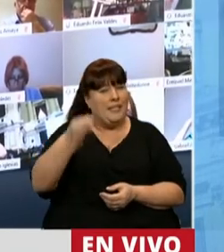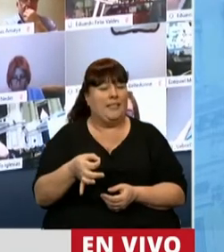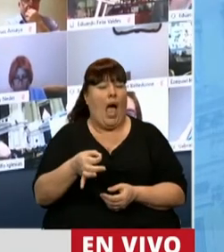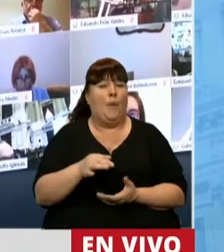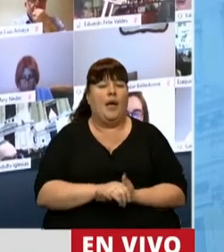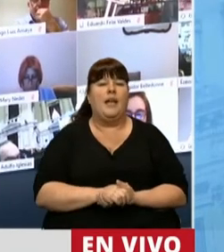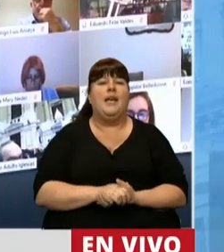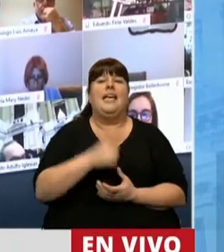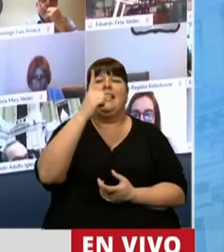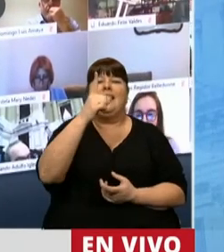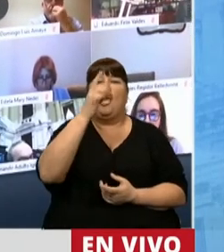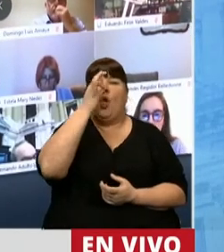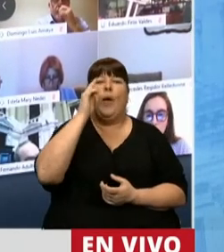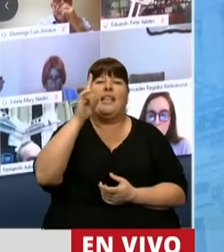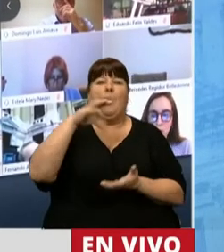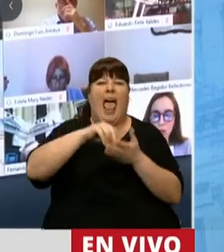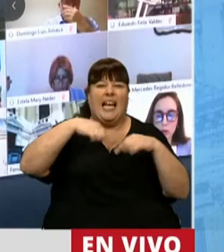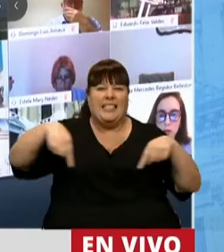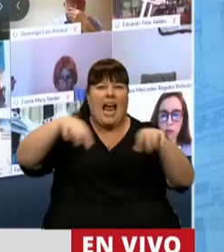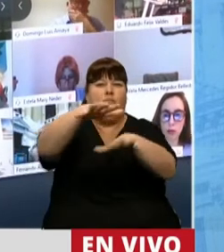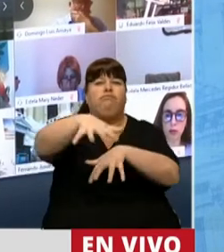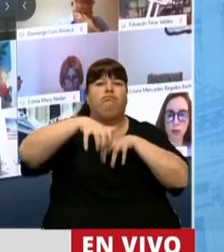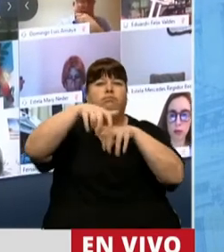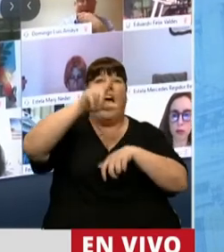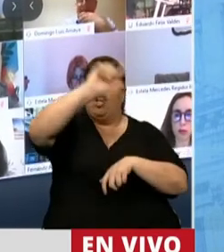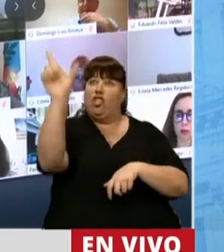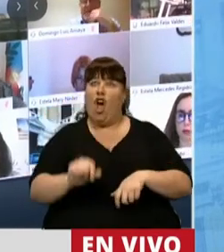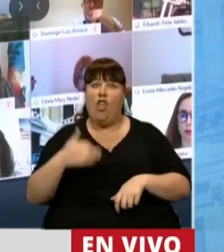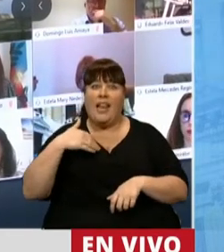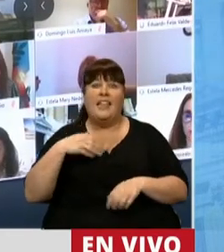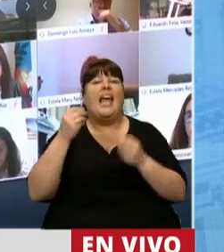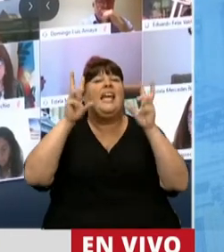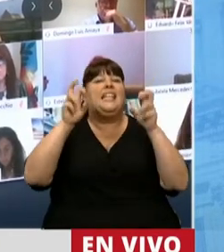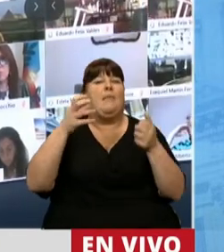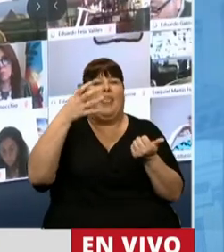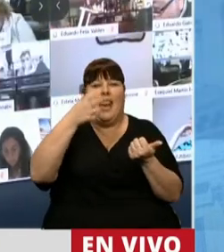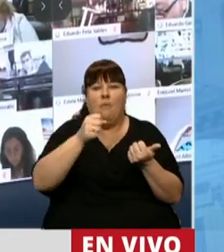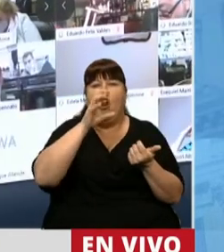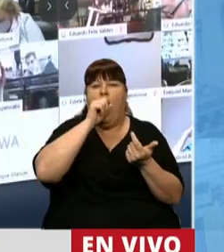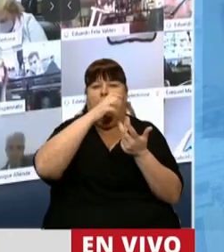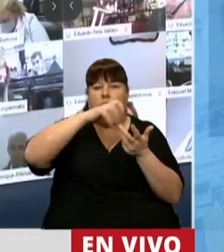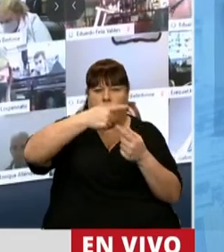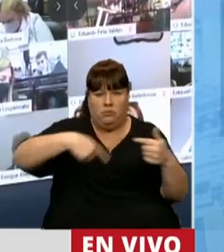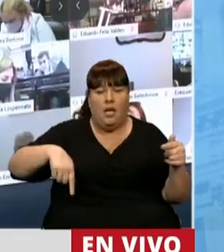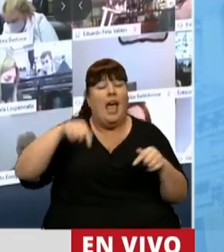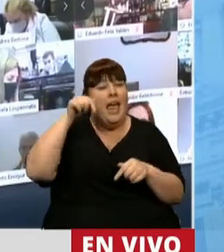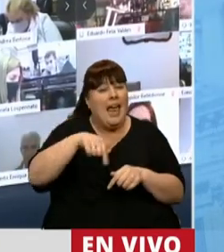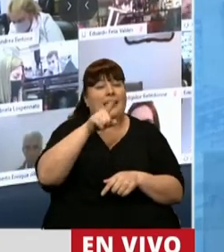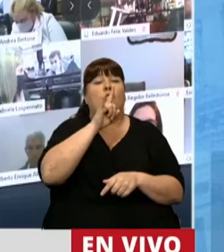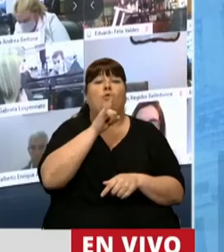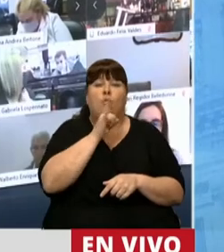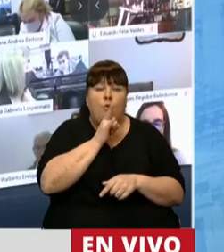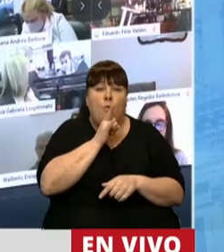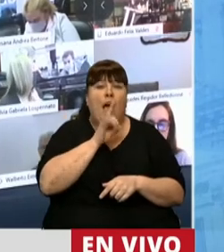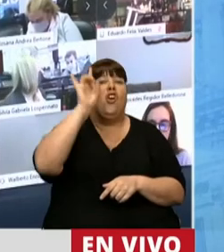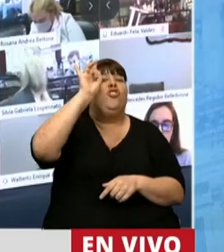que hay 120.000 hectáreas cultivadas en el país del tema del citrus. Y en este caso, Tucumán